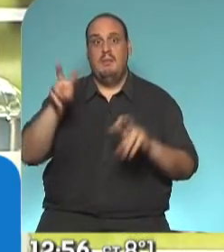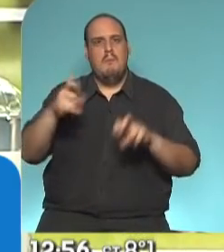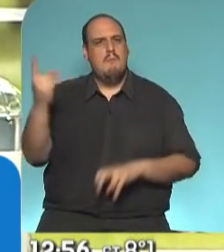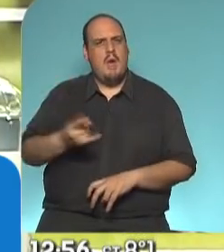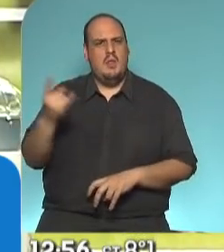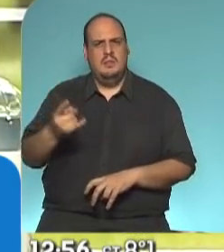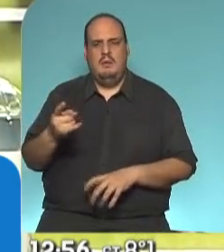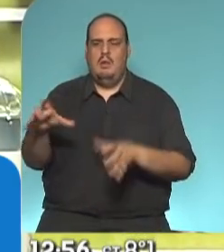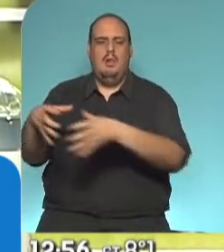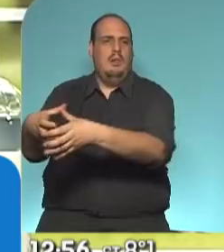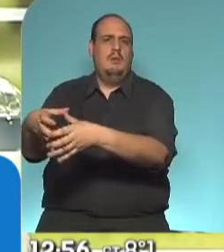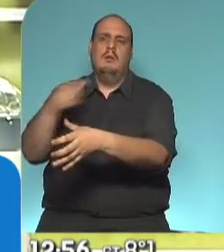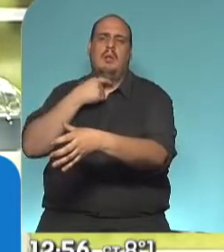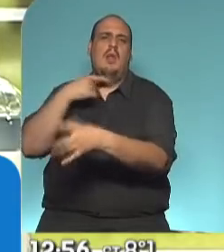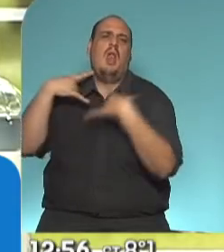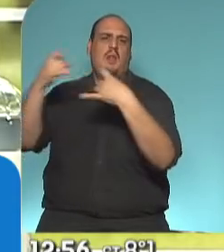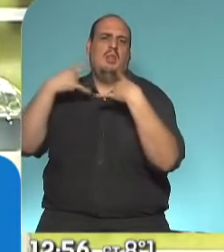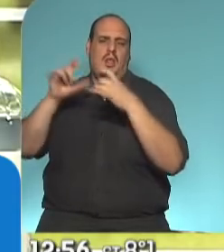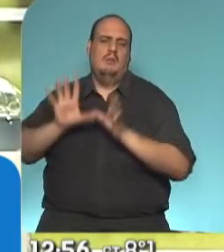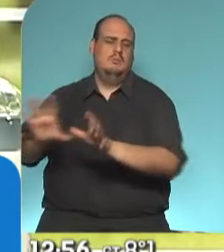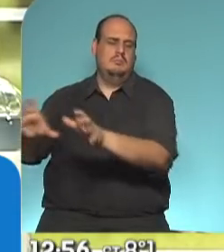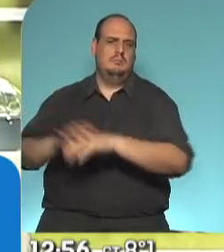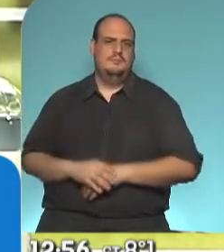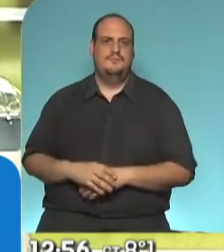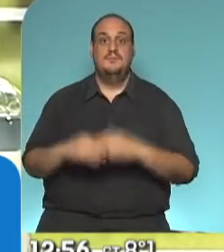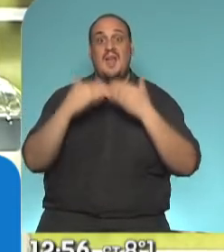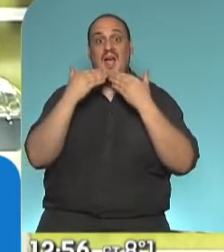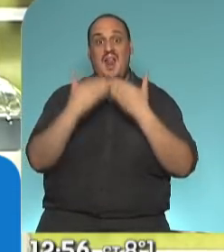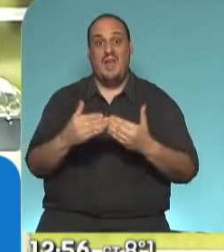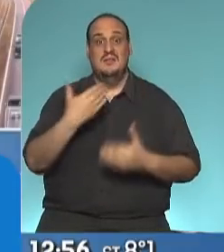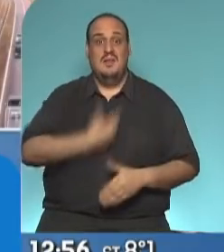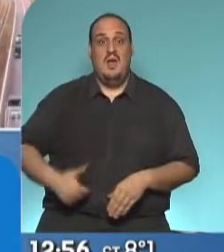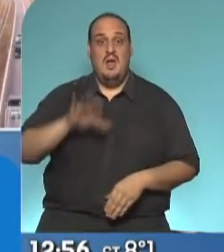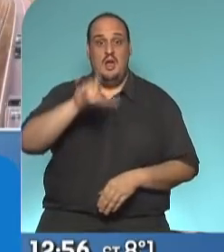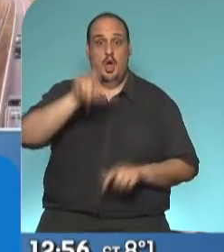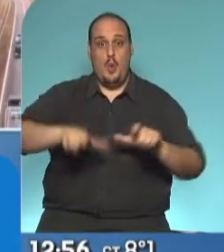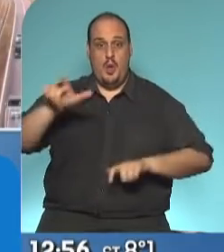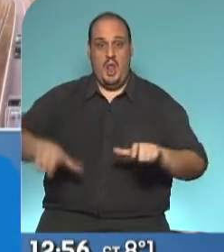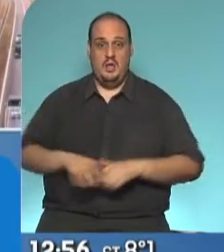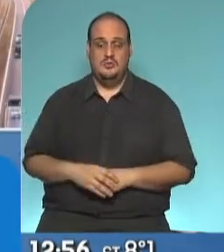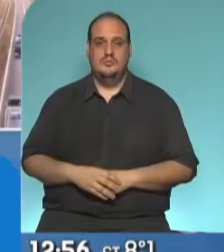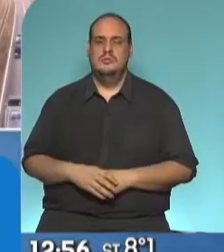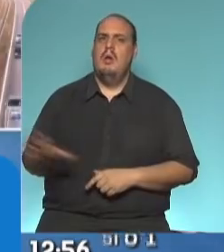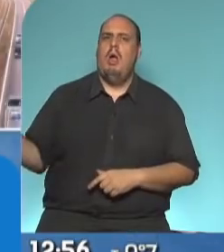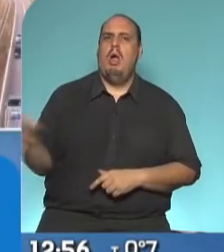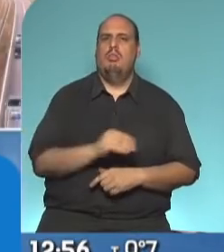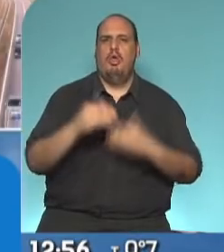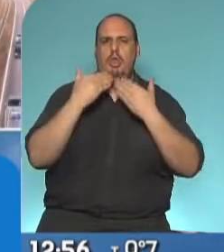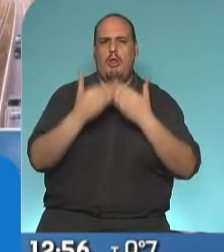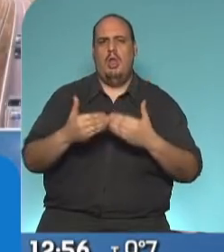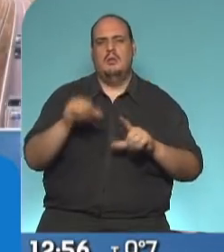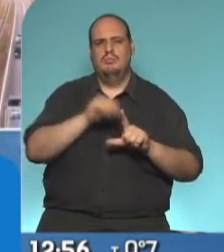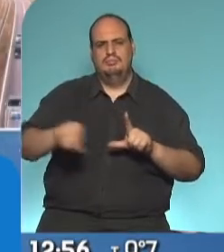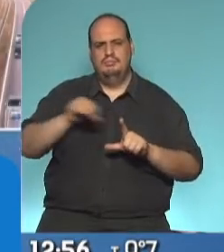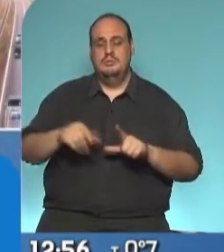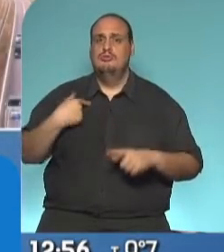para los que solo saben gritar. Gracias a cada gobernador. Gracias a todos por habernos acompañado.